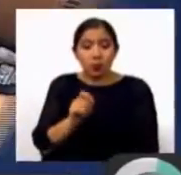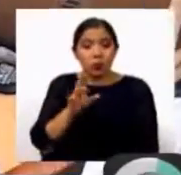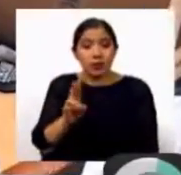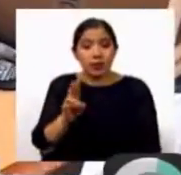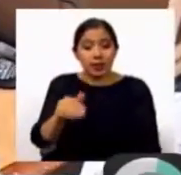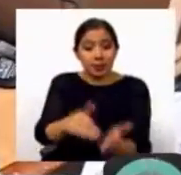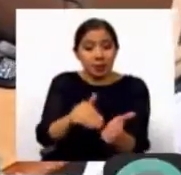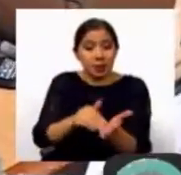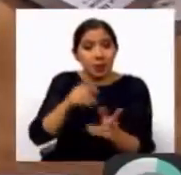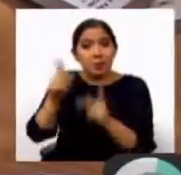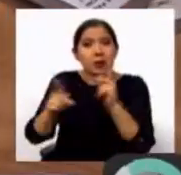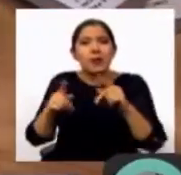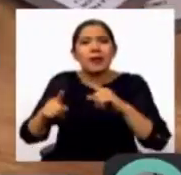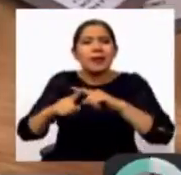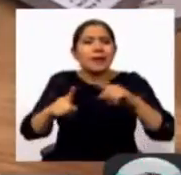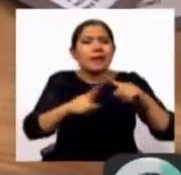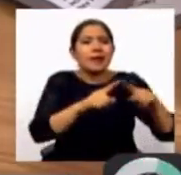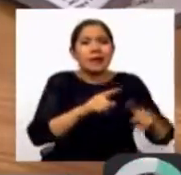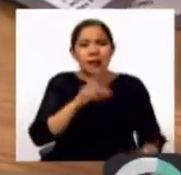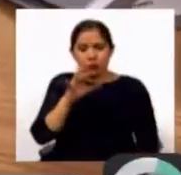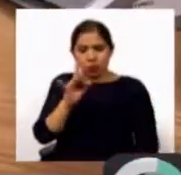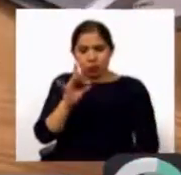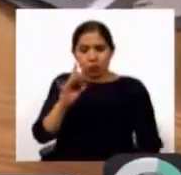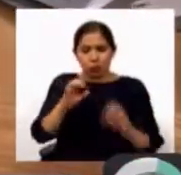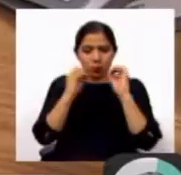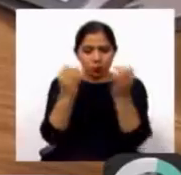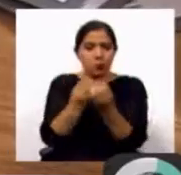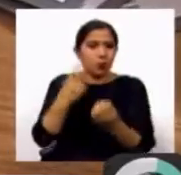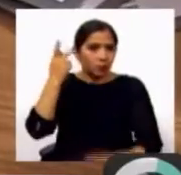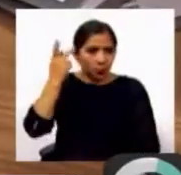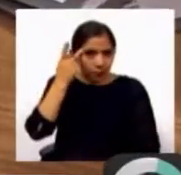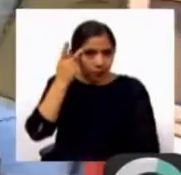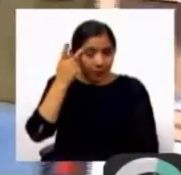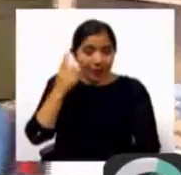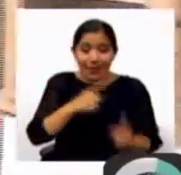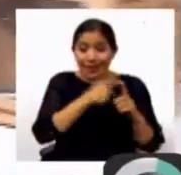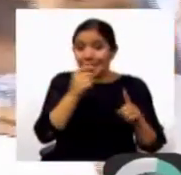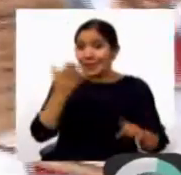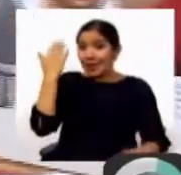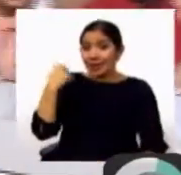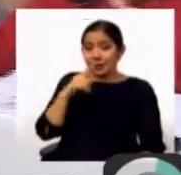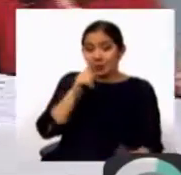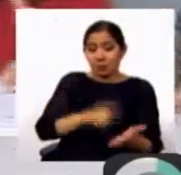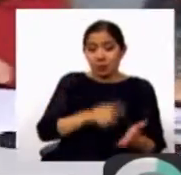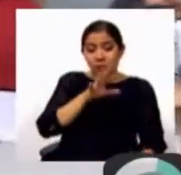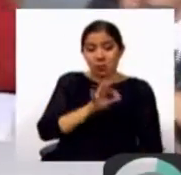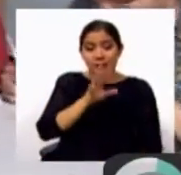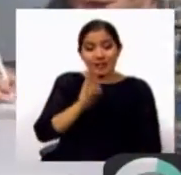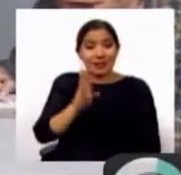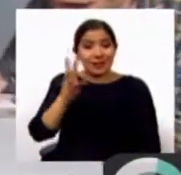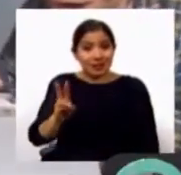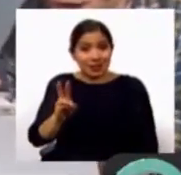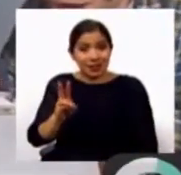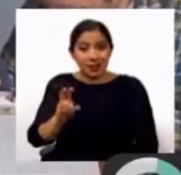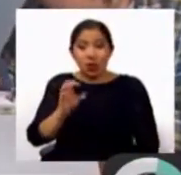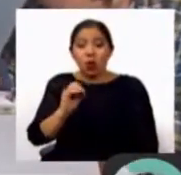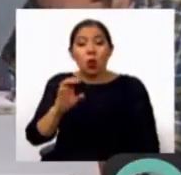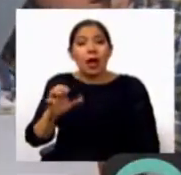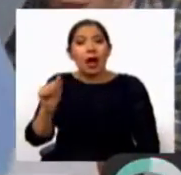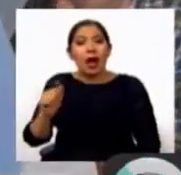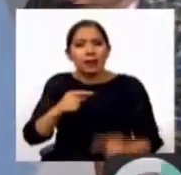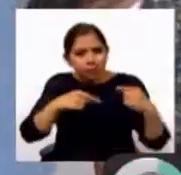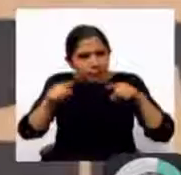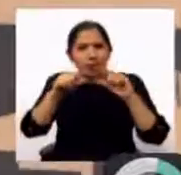ocho agrupaciones políticas. Desde 1966 la OEA envió grupos de seguimiento a 17 procesos